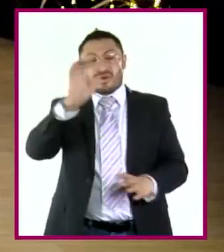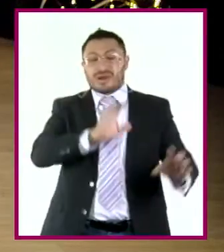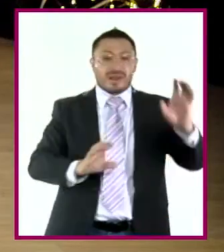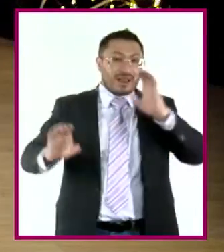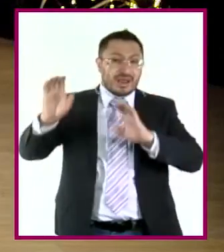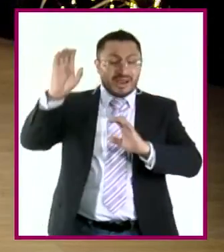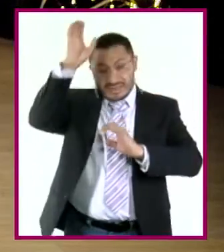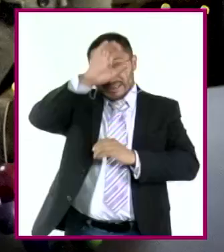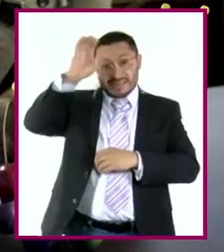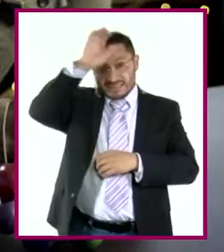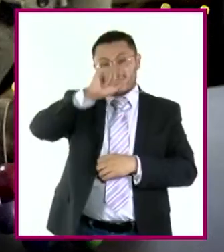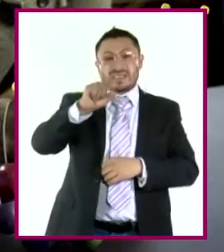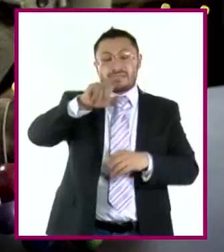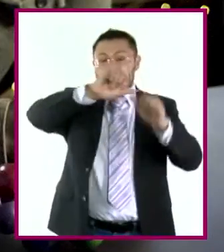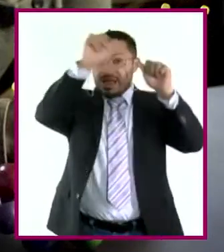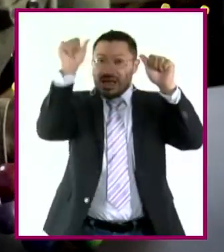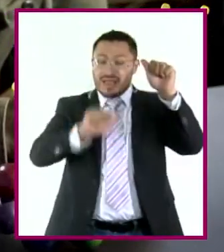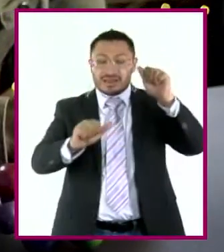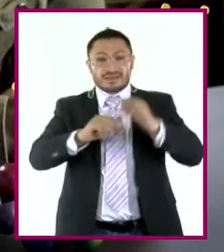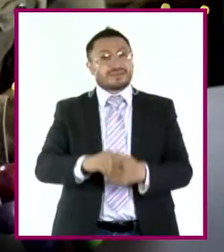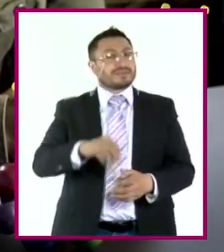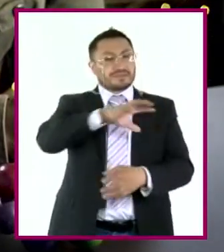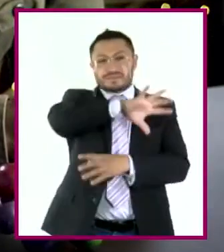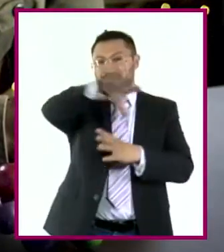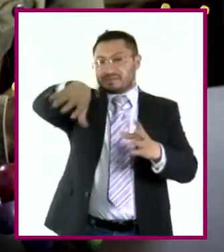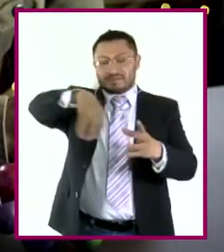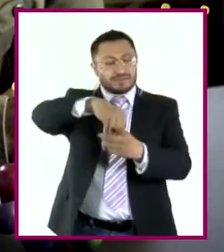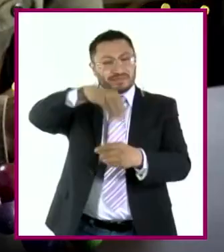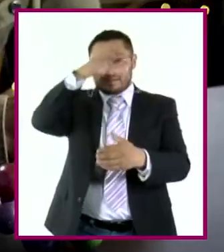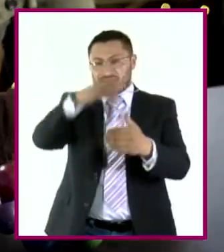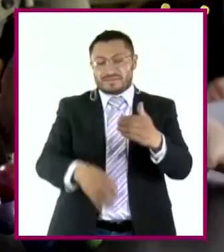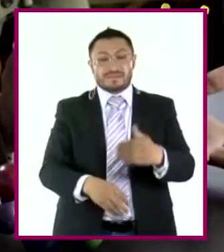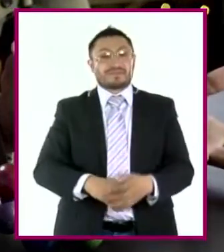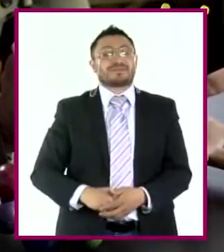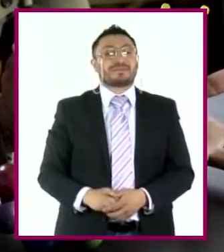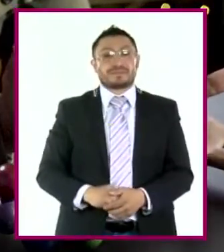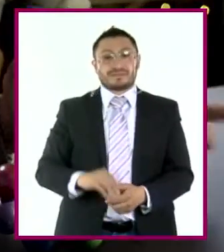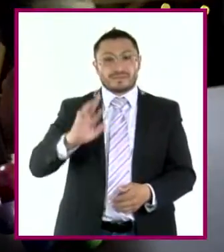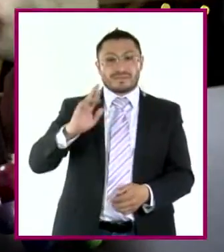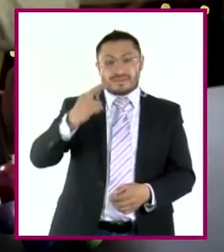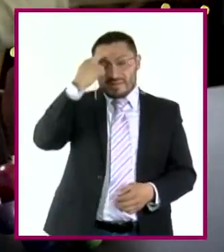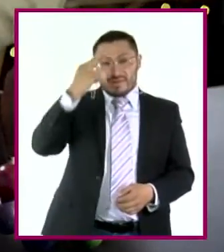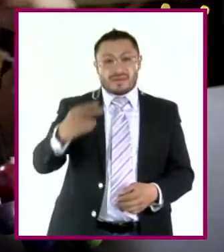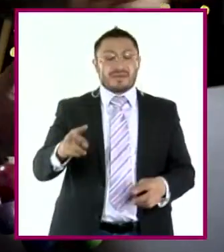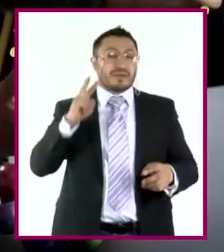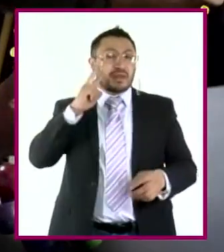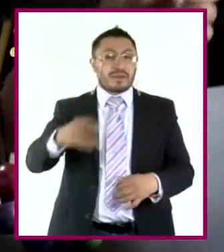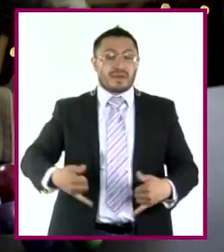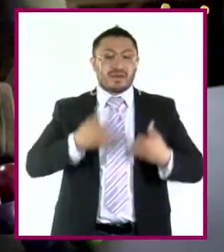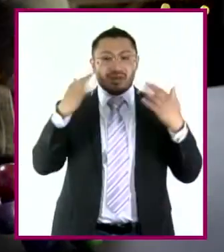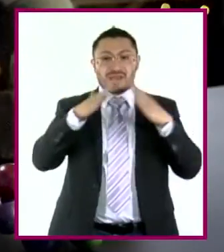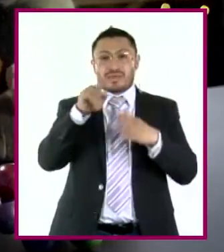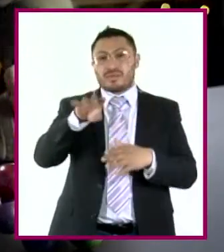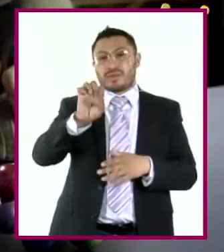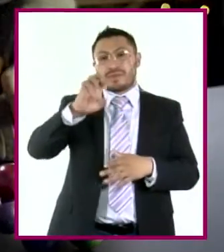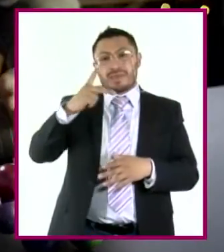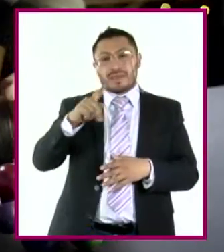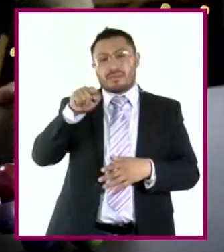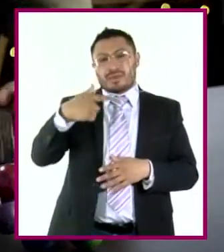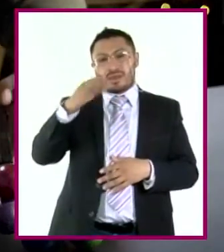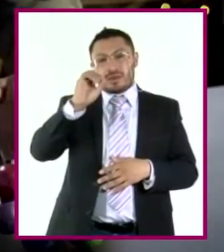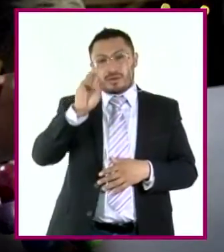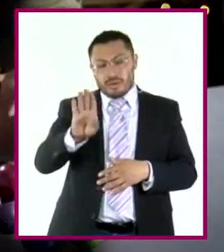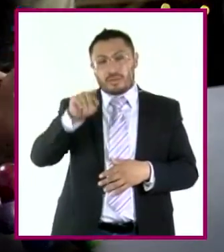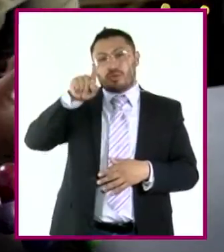con el arte. Pues eso es todo por esta ocasión. Recuerda visitarnos en jovenesencasa.c.gov